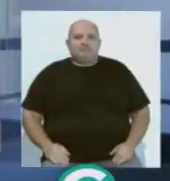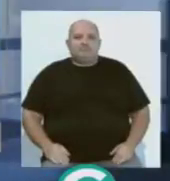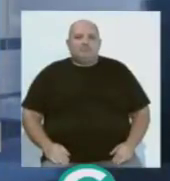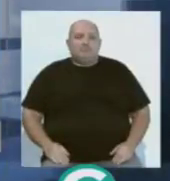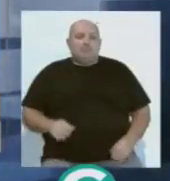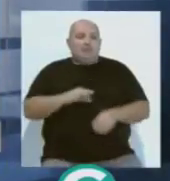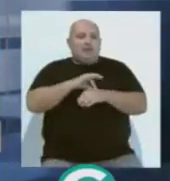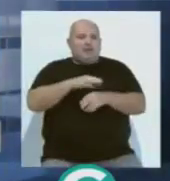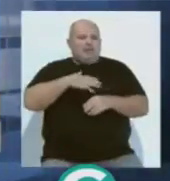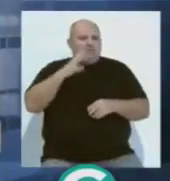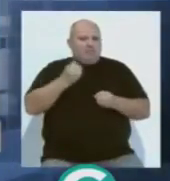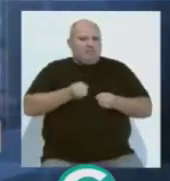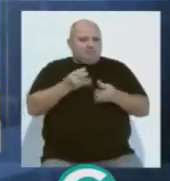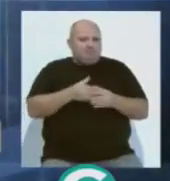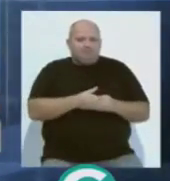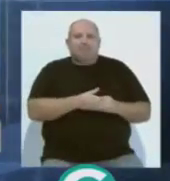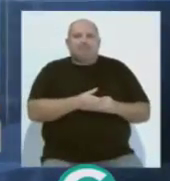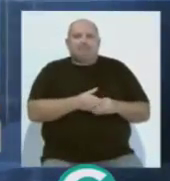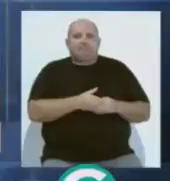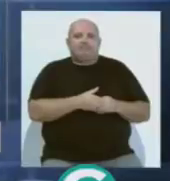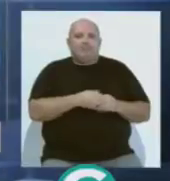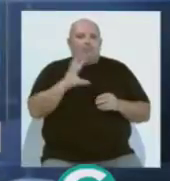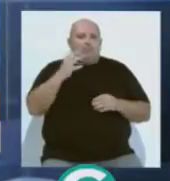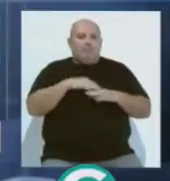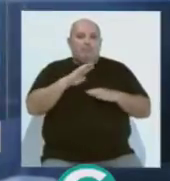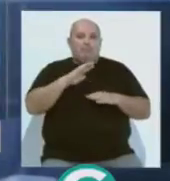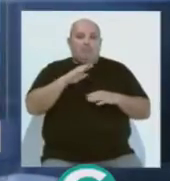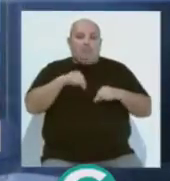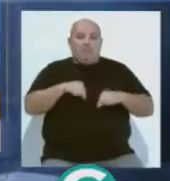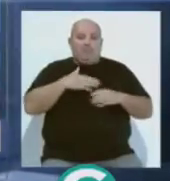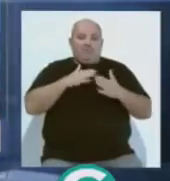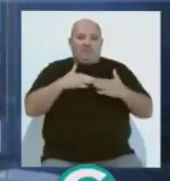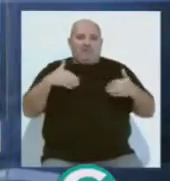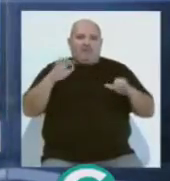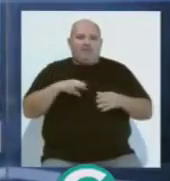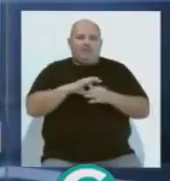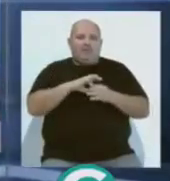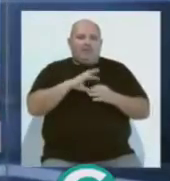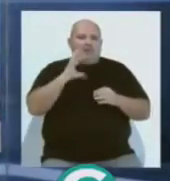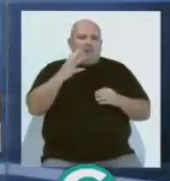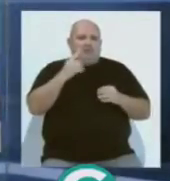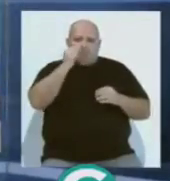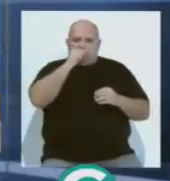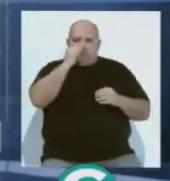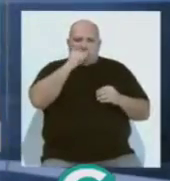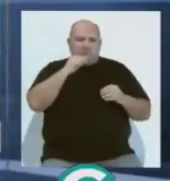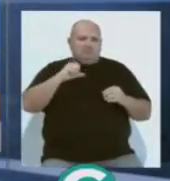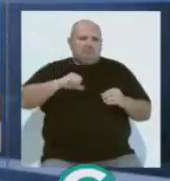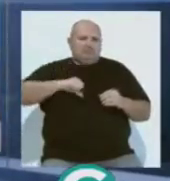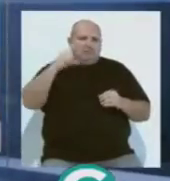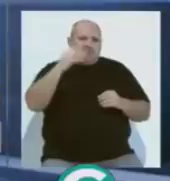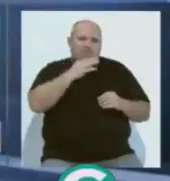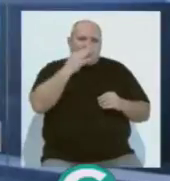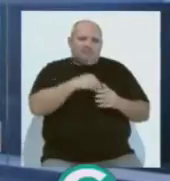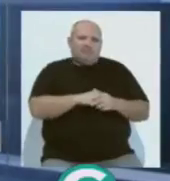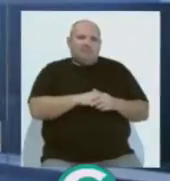La Agencia Estatal de Meteorología informa de un tiempo para hoy en la Bahía de Cádiz con intervalos nubosos de tipo alto por la tarde.